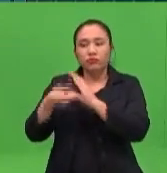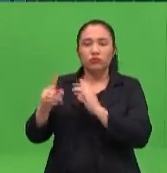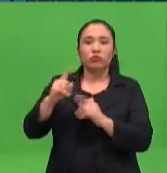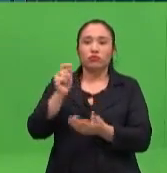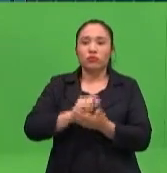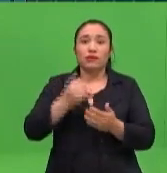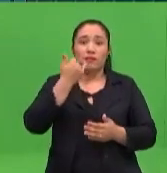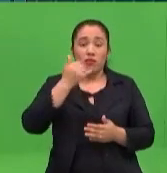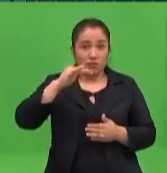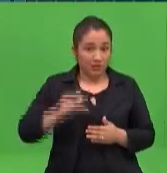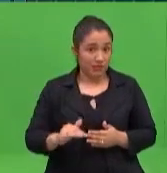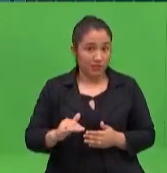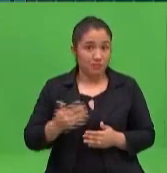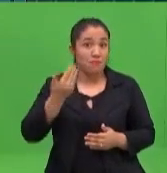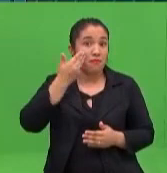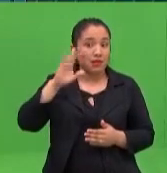niños pequeños, especialmente,